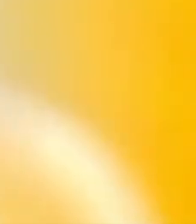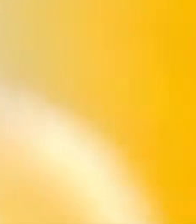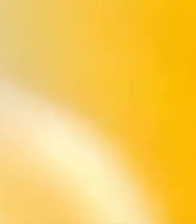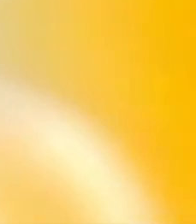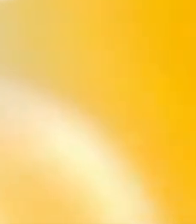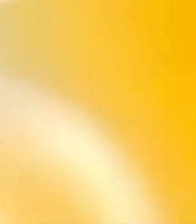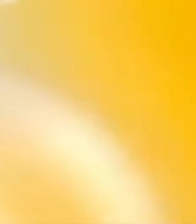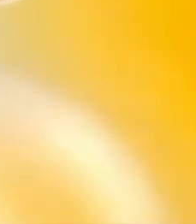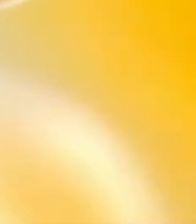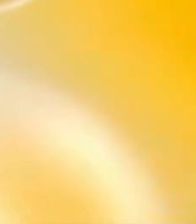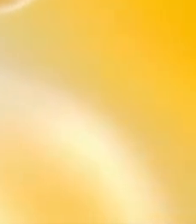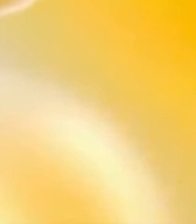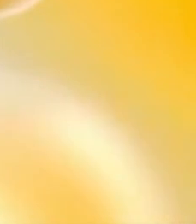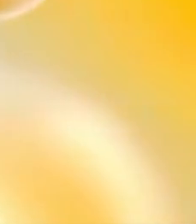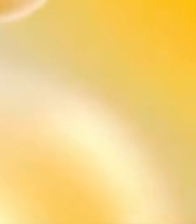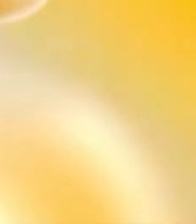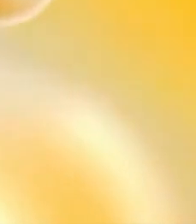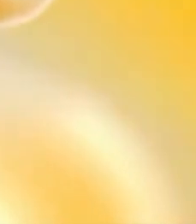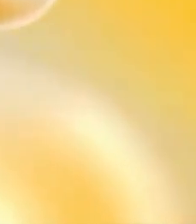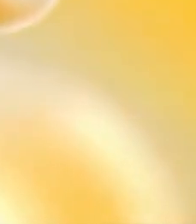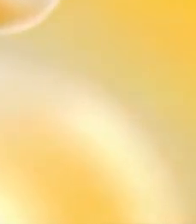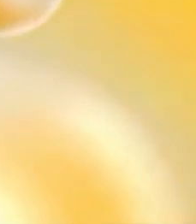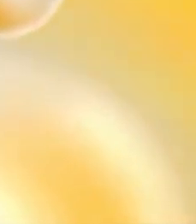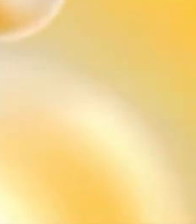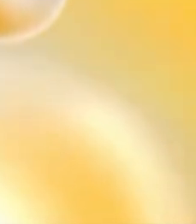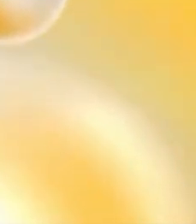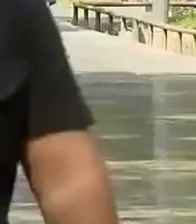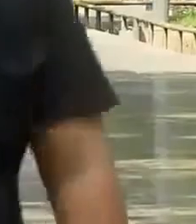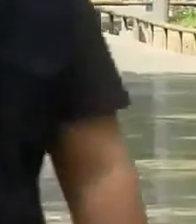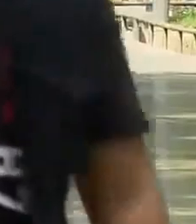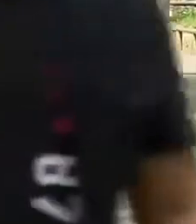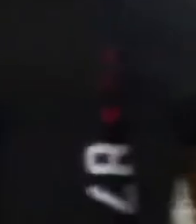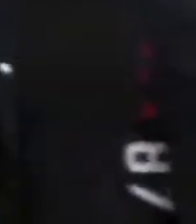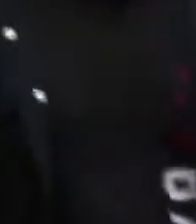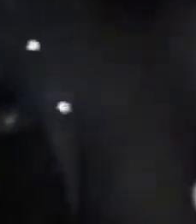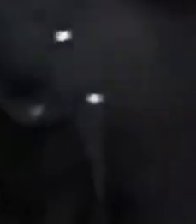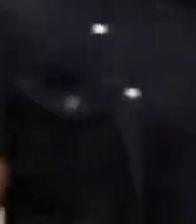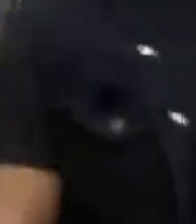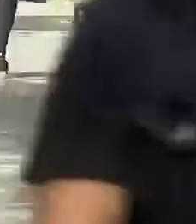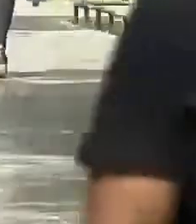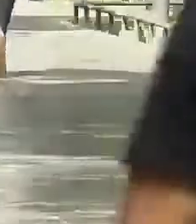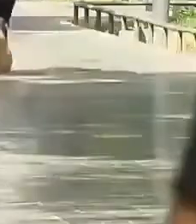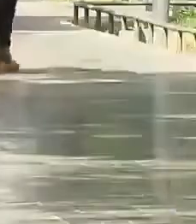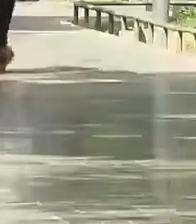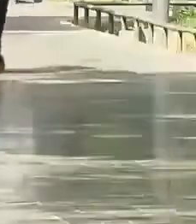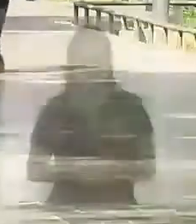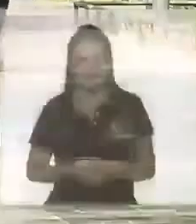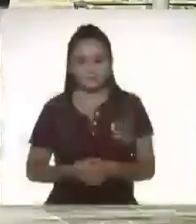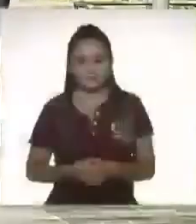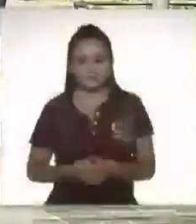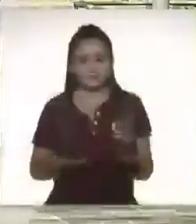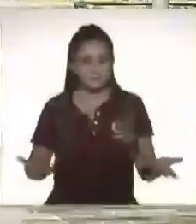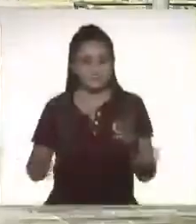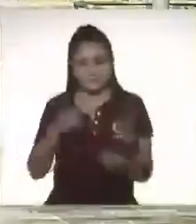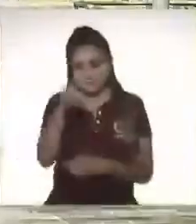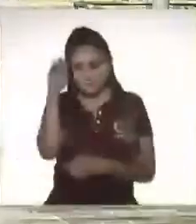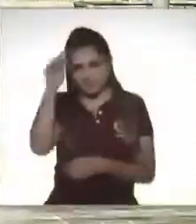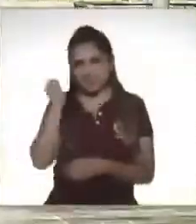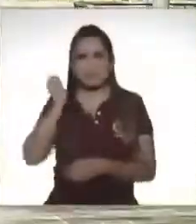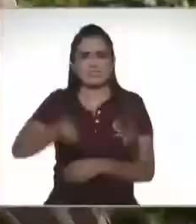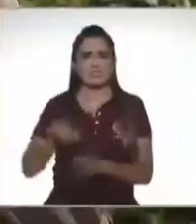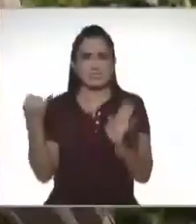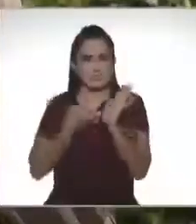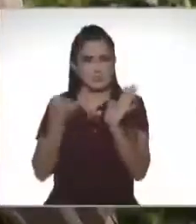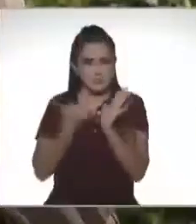so much for ¿Te has preguntado qué son los